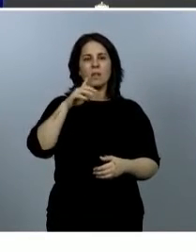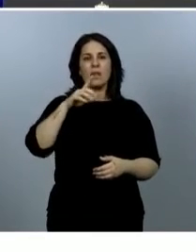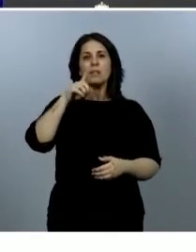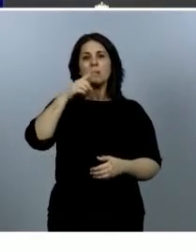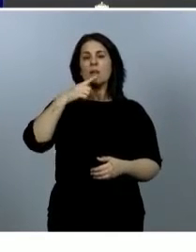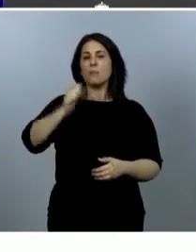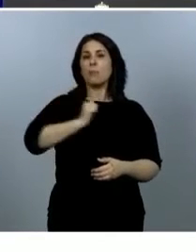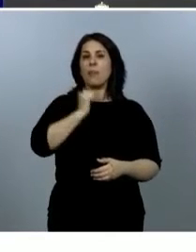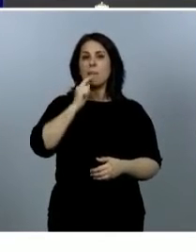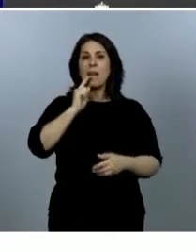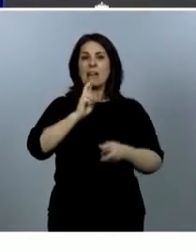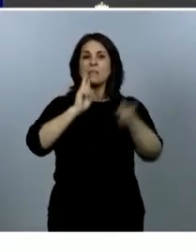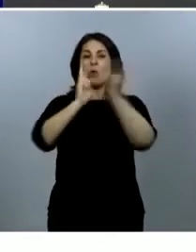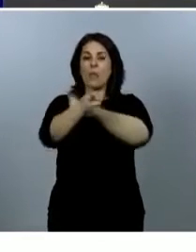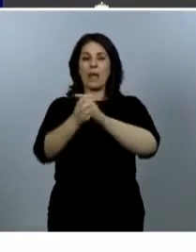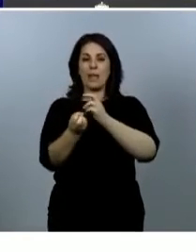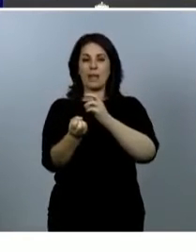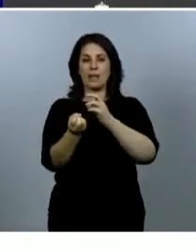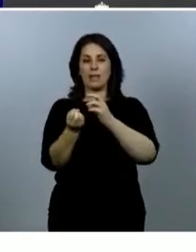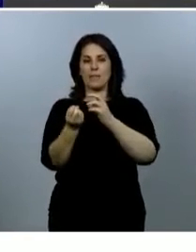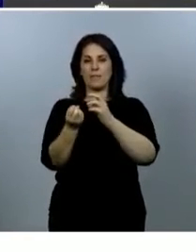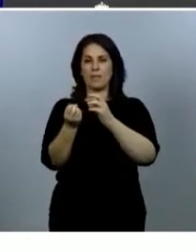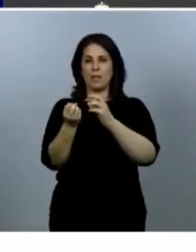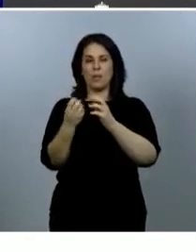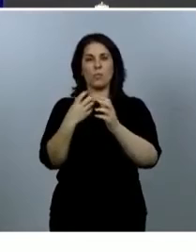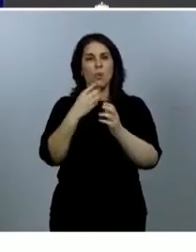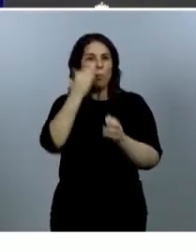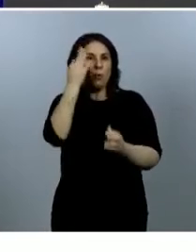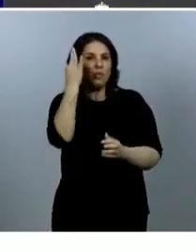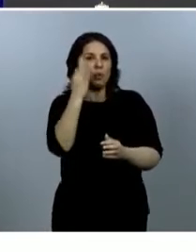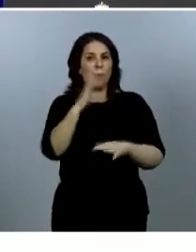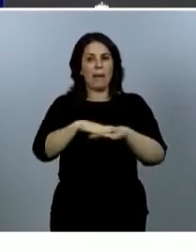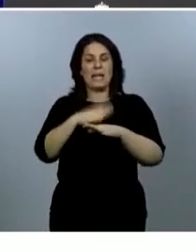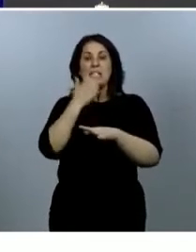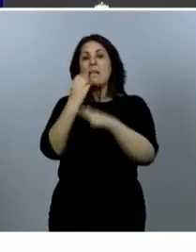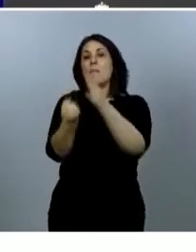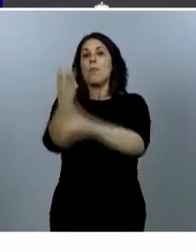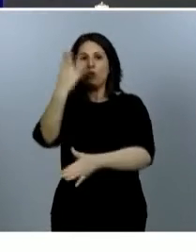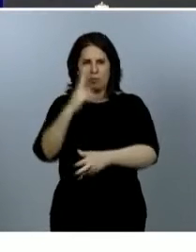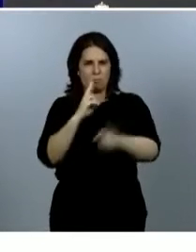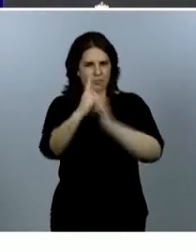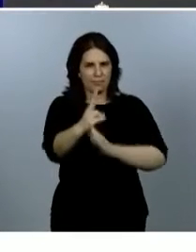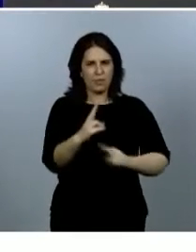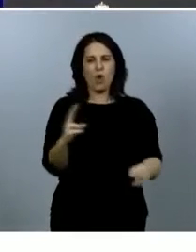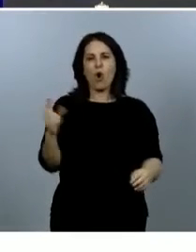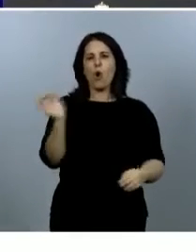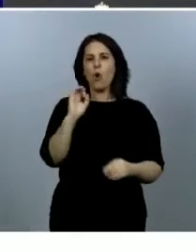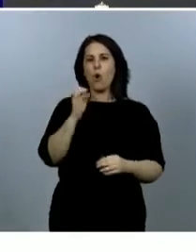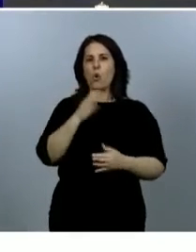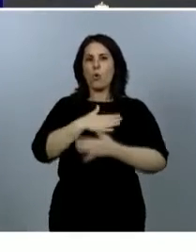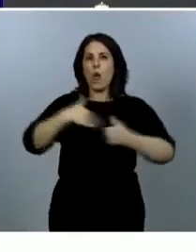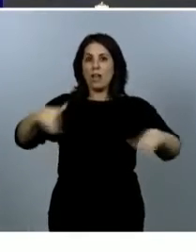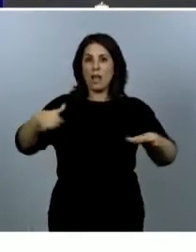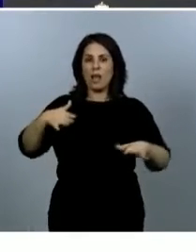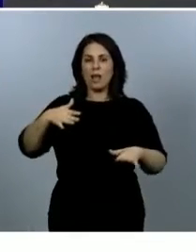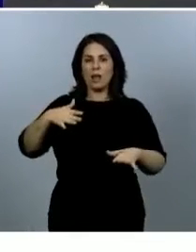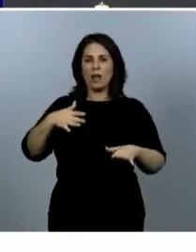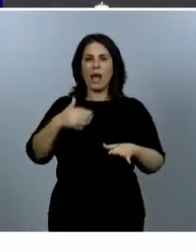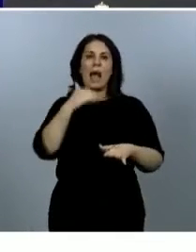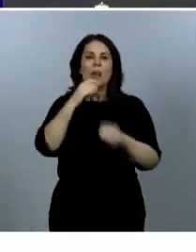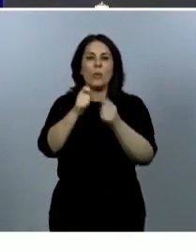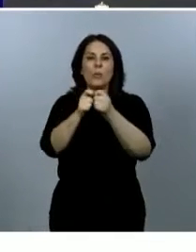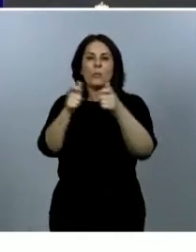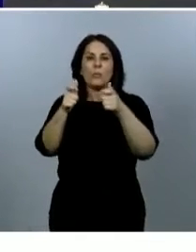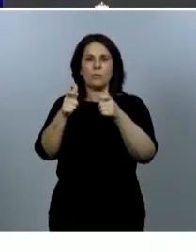brotes como para responder ante cualquier exceso de casos que podamos detectar. Y esto, de nuevo, nos pone en una